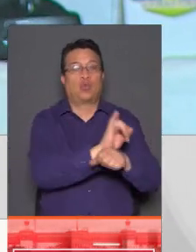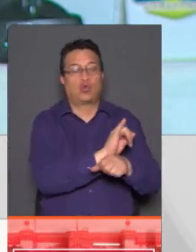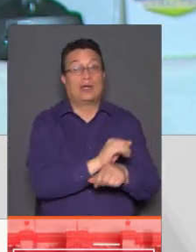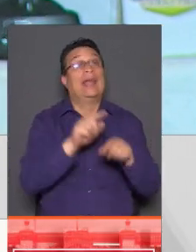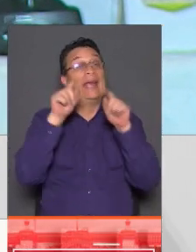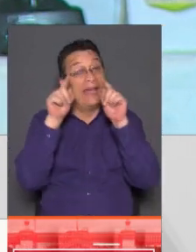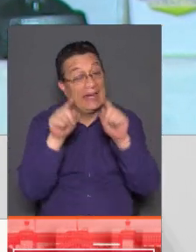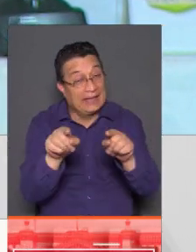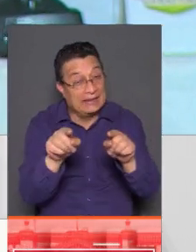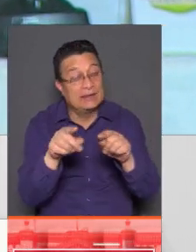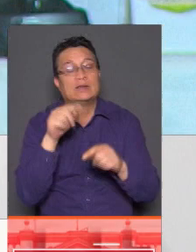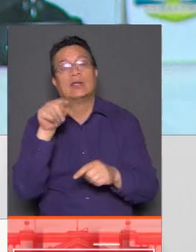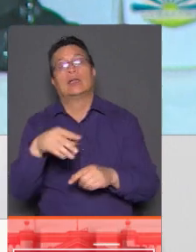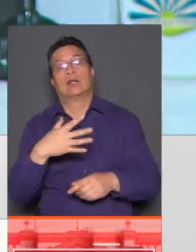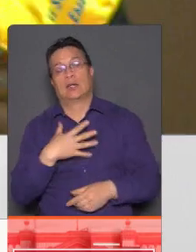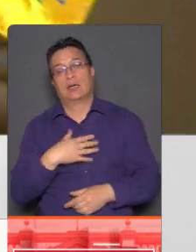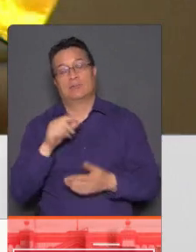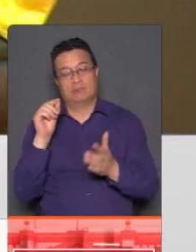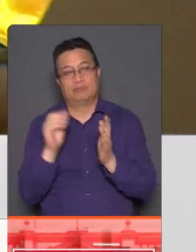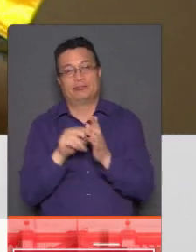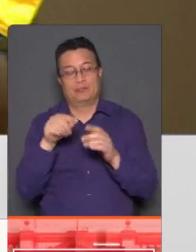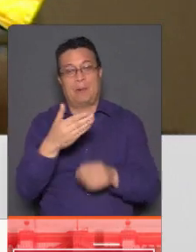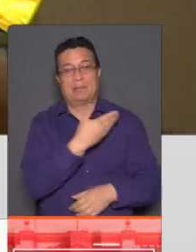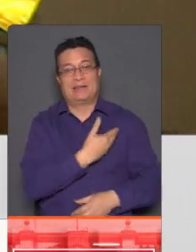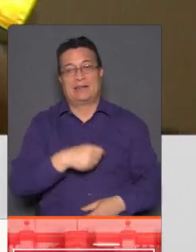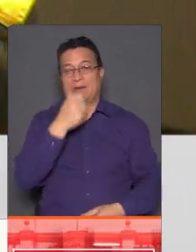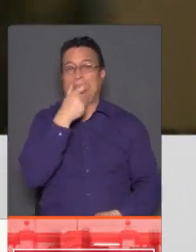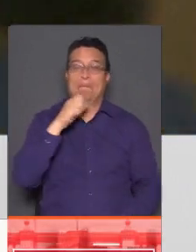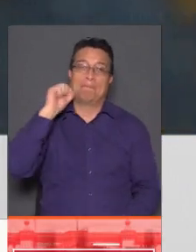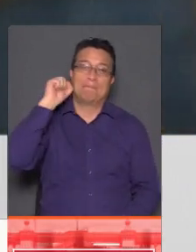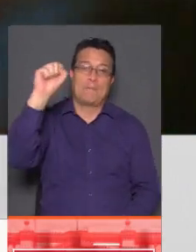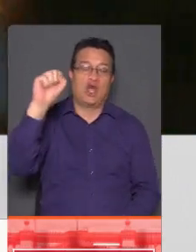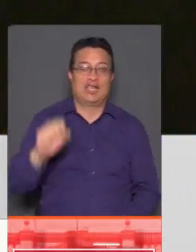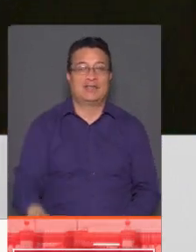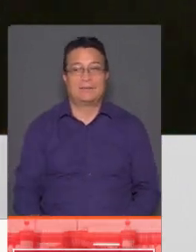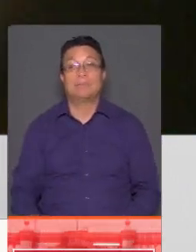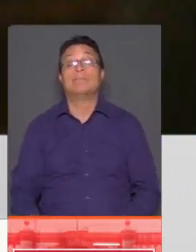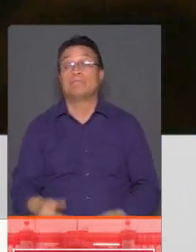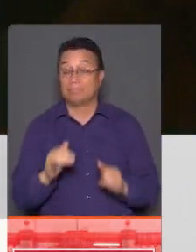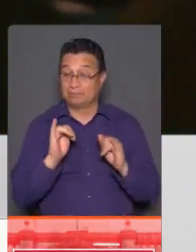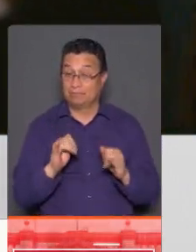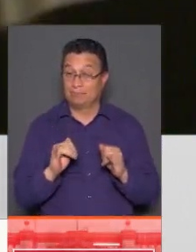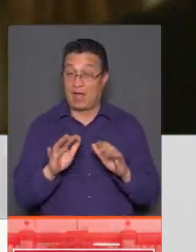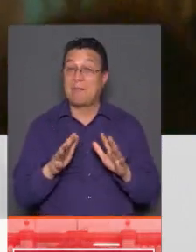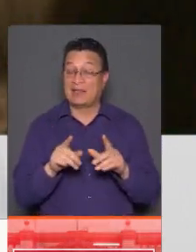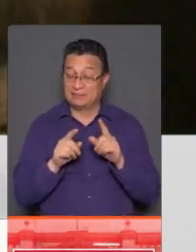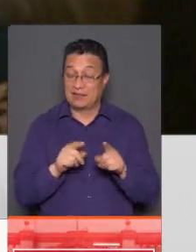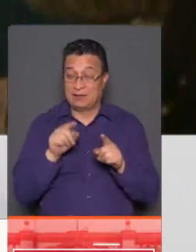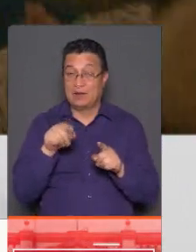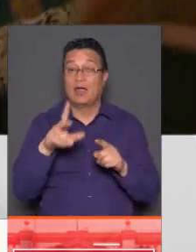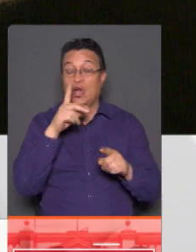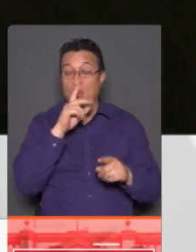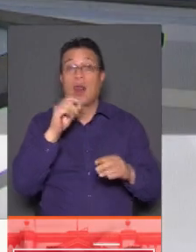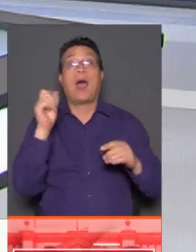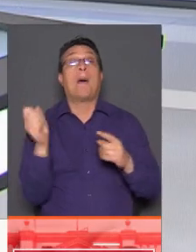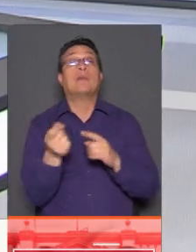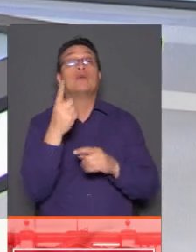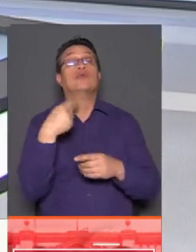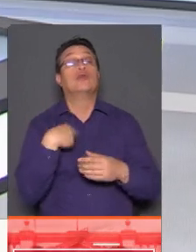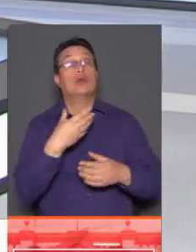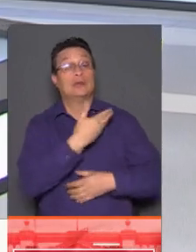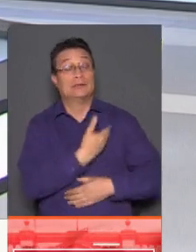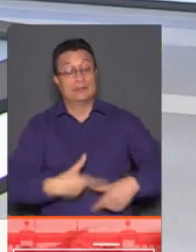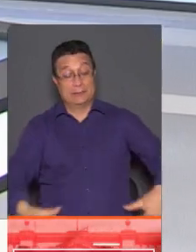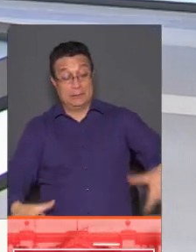yo creo, el punto que quiso marcar hoy día el presidente Boric en este encuentro. Sí, pareciera que sí, porque una cosa es que también esas lunas de miel que tenían antes los presidentes de la